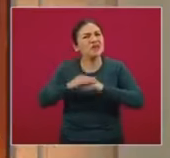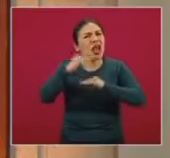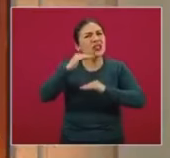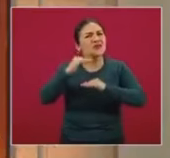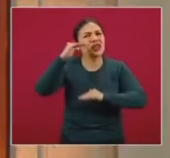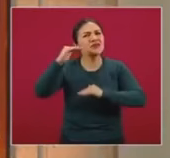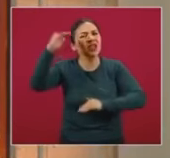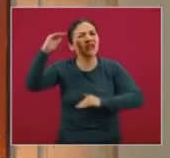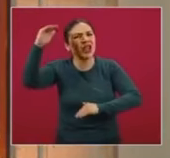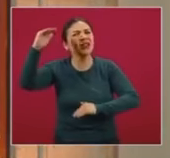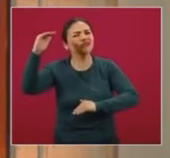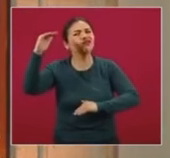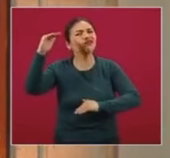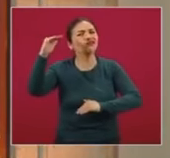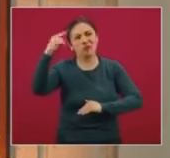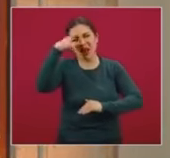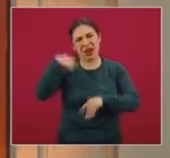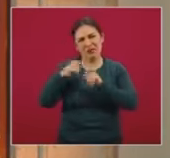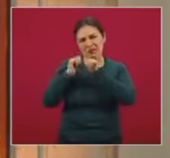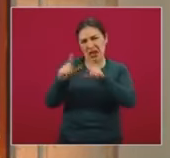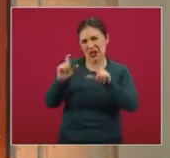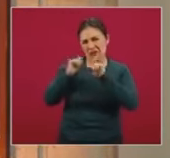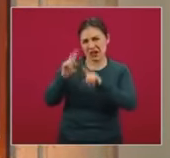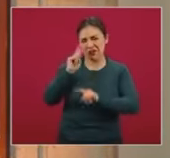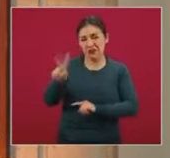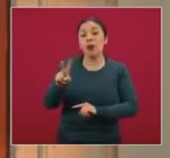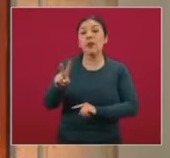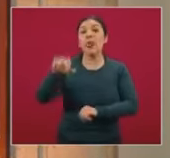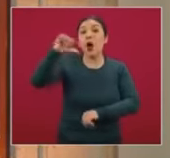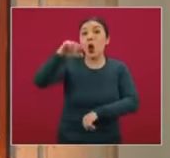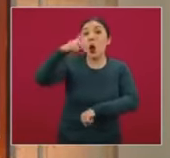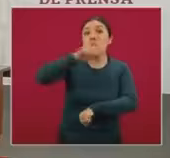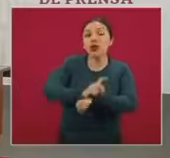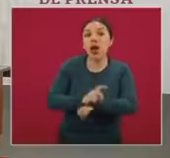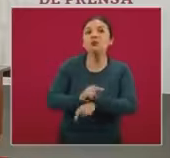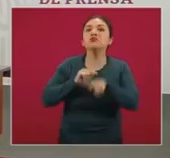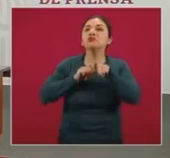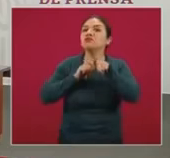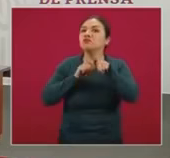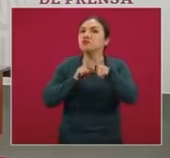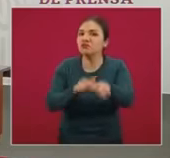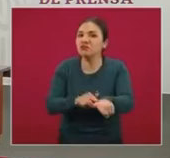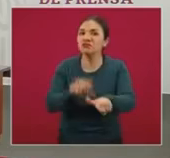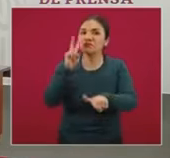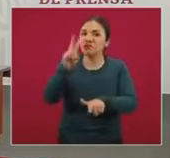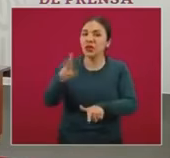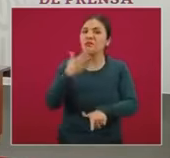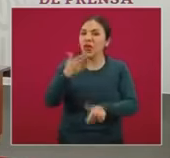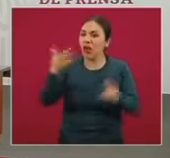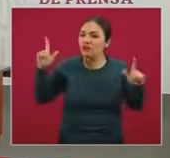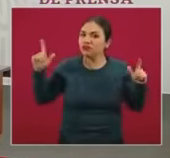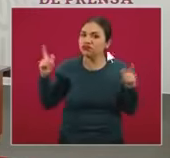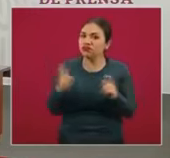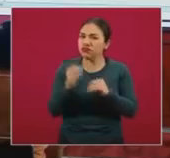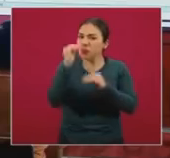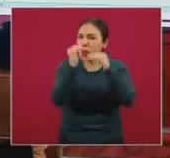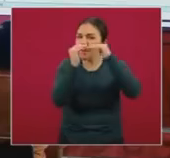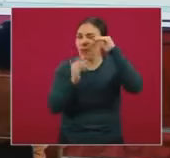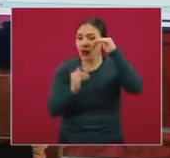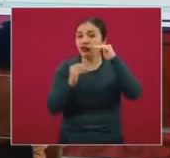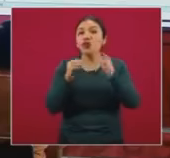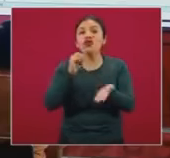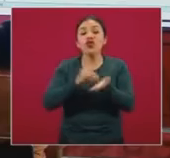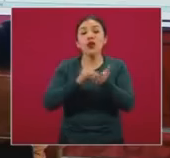ascendente en la presentación de los mismos. Para el día de hoy se mantiene esta buena reducción todavía en un